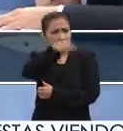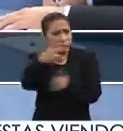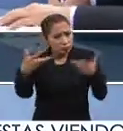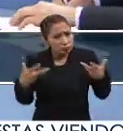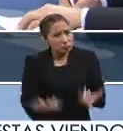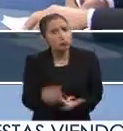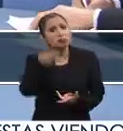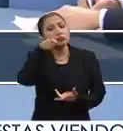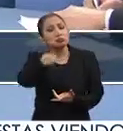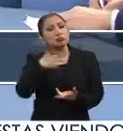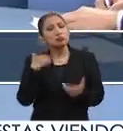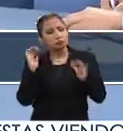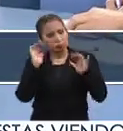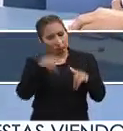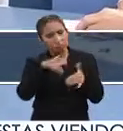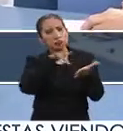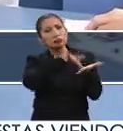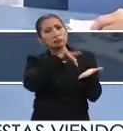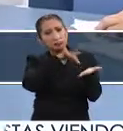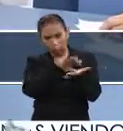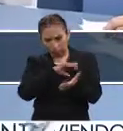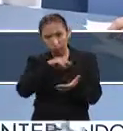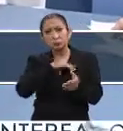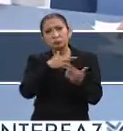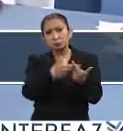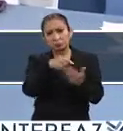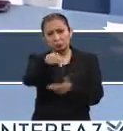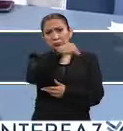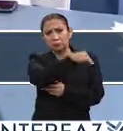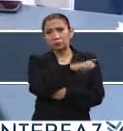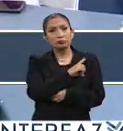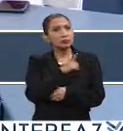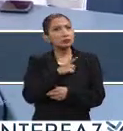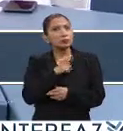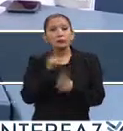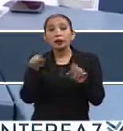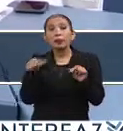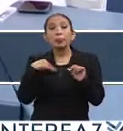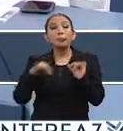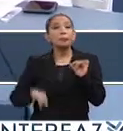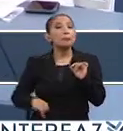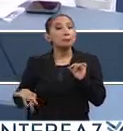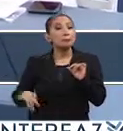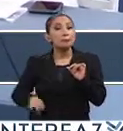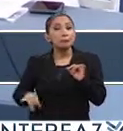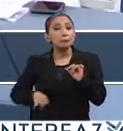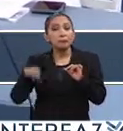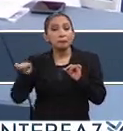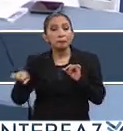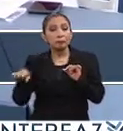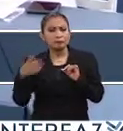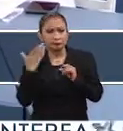puedan meter estos apoyos y ya se encuentran, no solamente desde que se interesen por